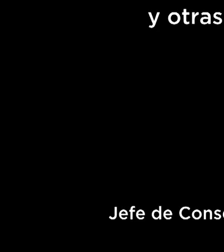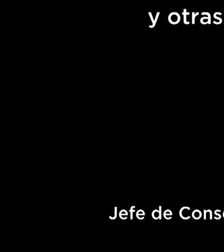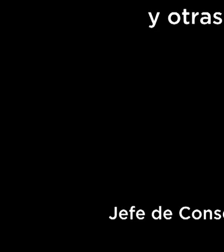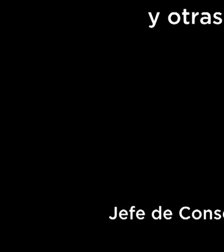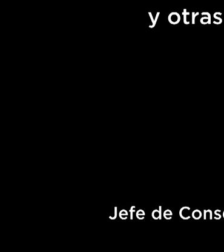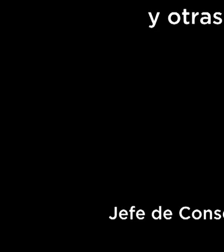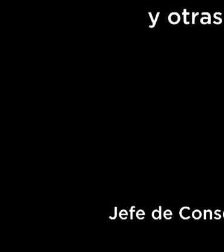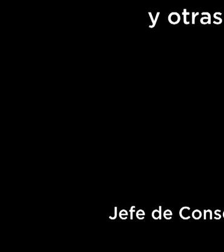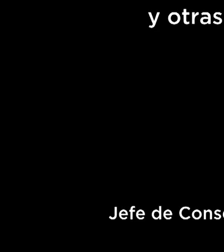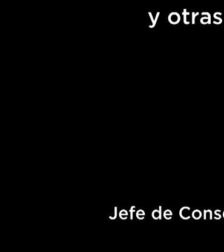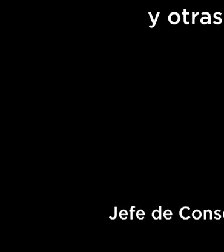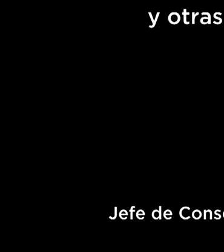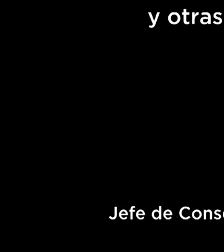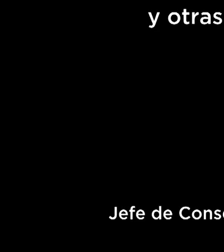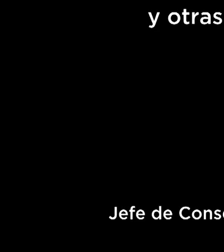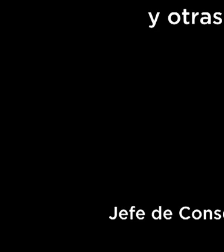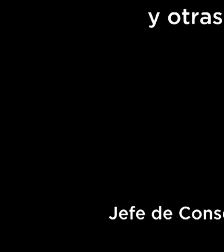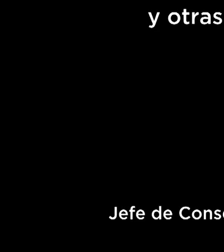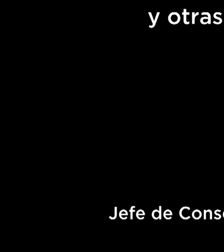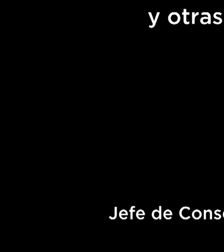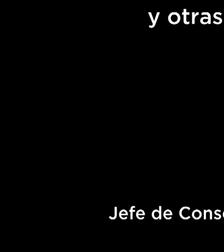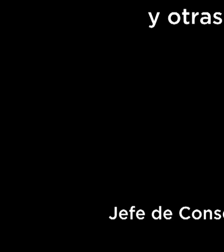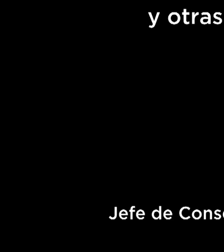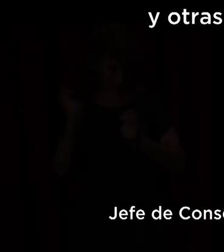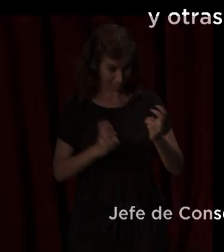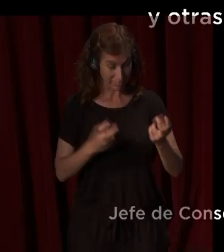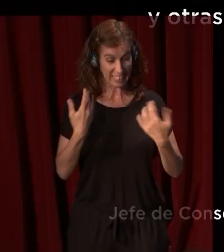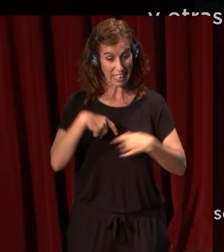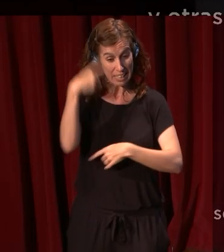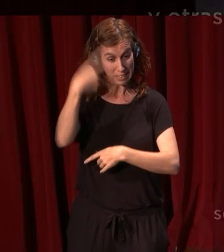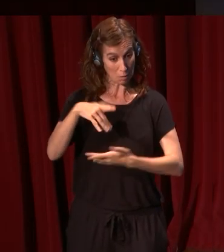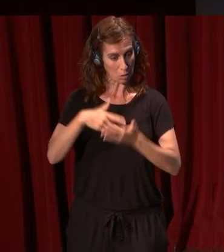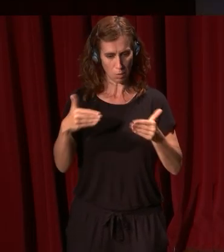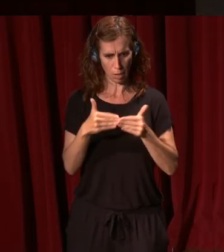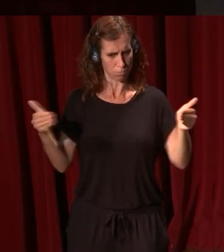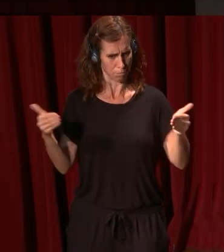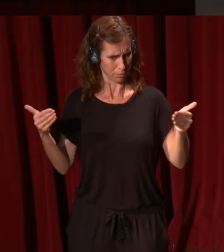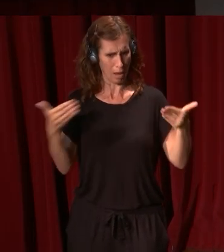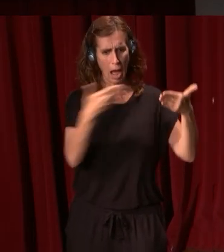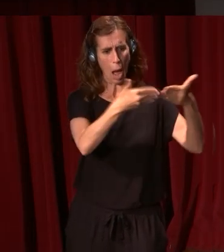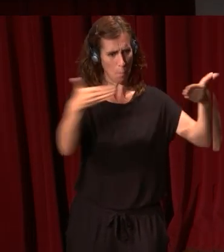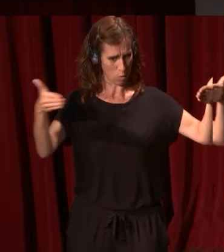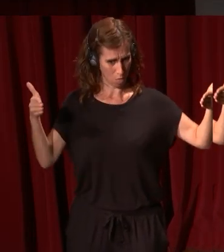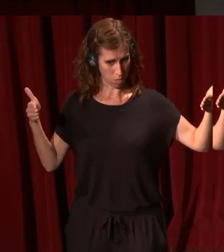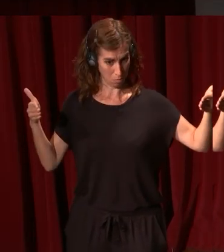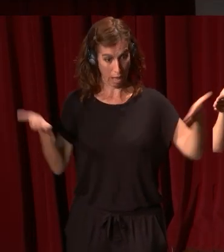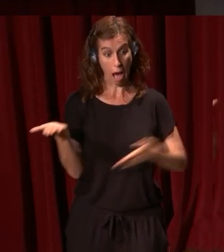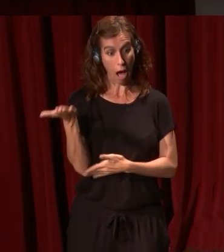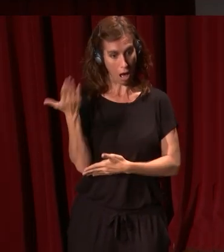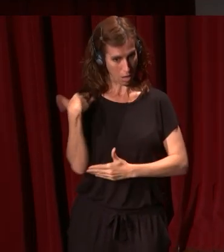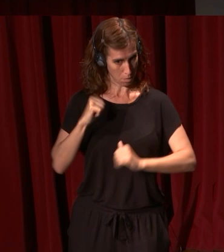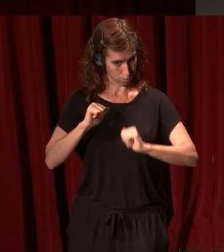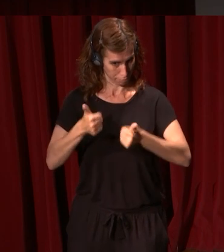Gracias. Bueno, gracias a todos por venir. Como sabéis, hemos inaugurado una exposición ayer,